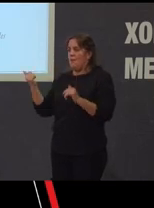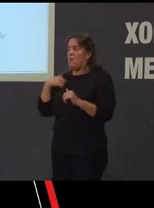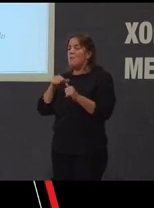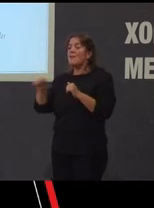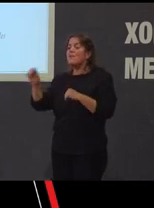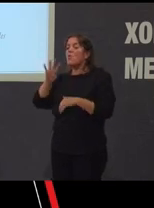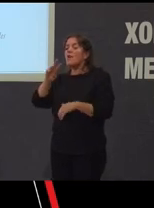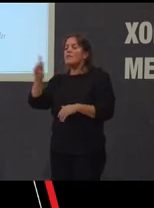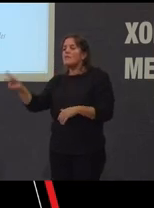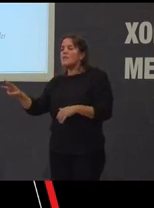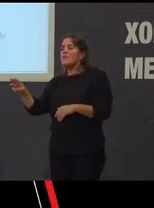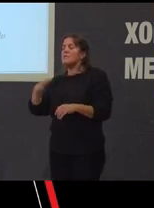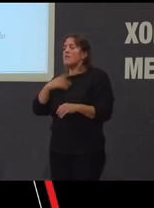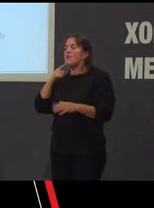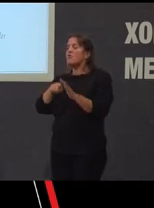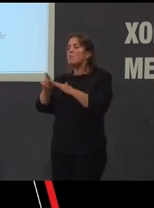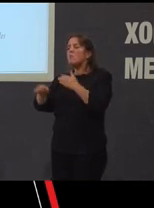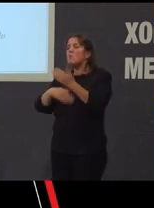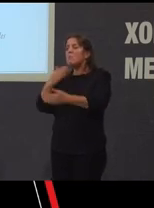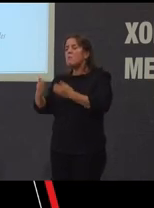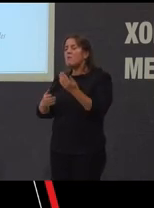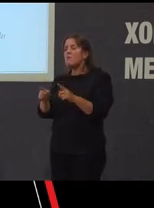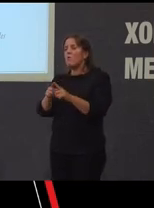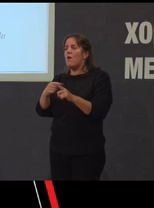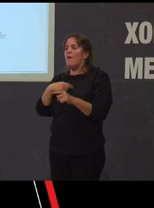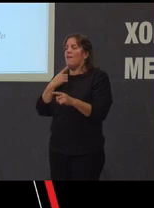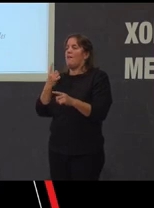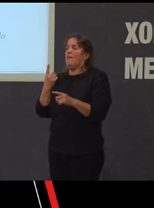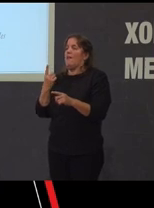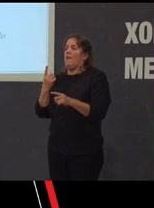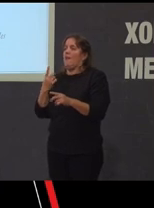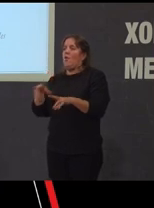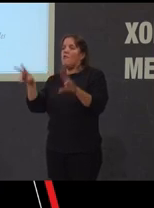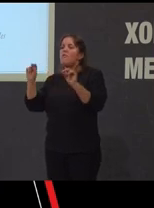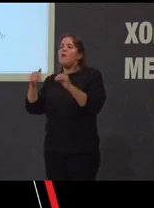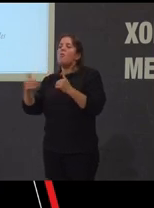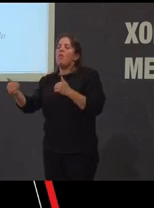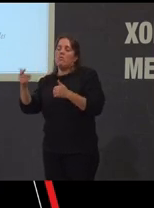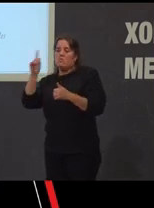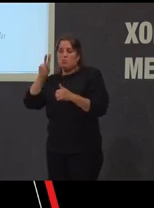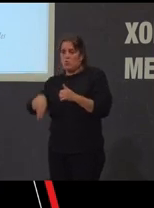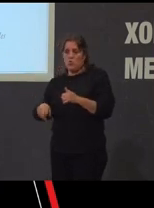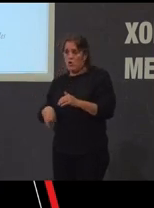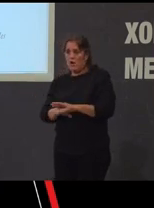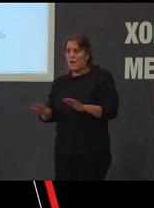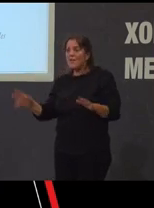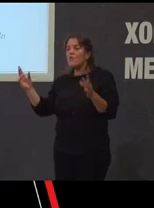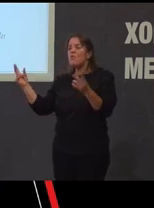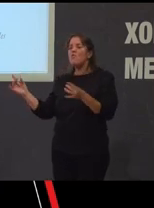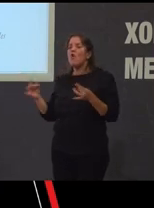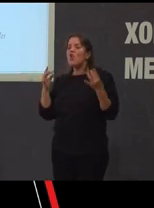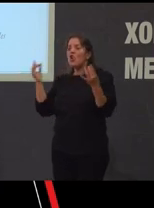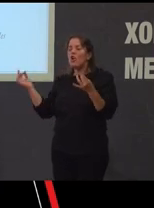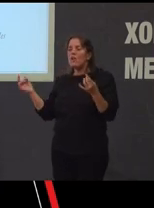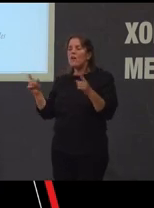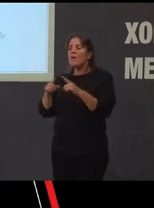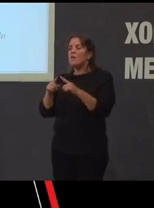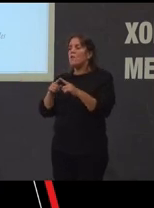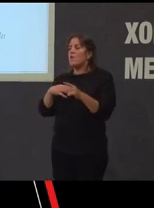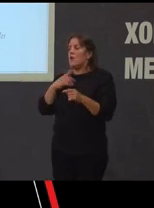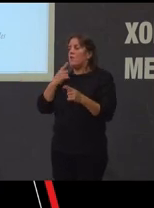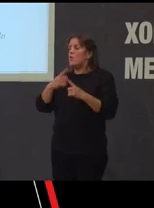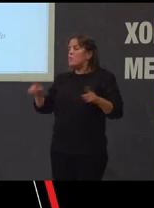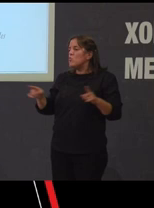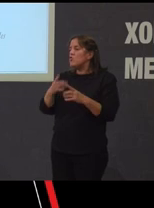43 é un proceso que non se vai abandonar nunca e o folclore basicamente entendendo porque o folclore non